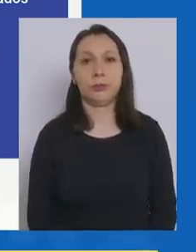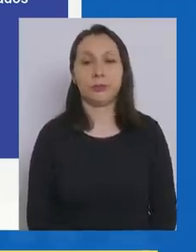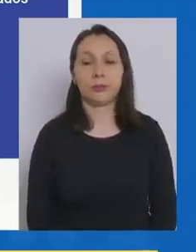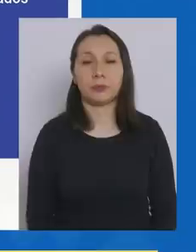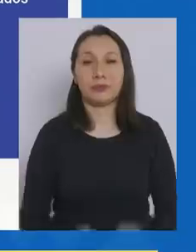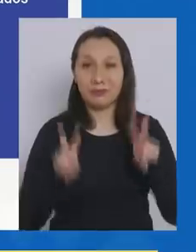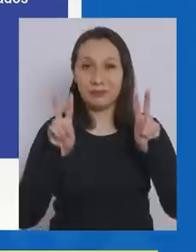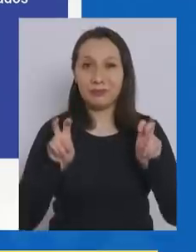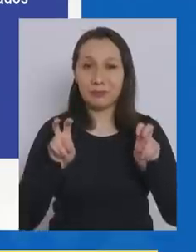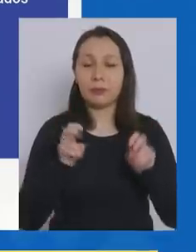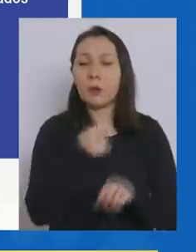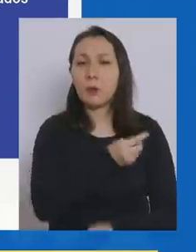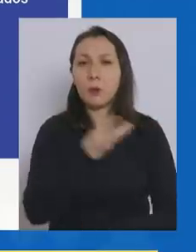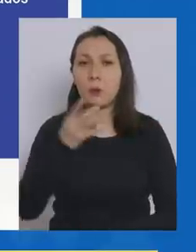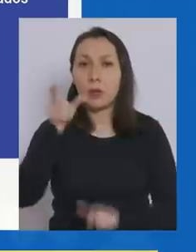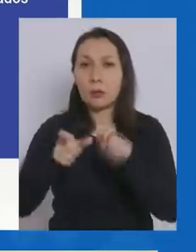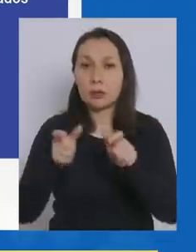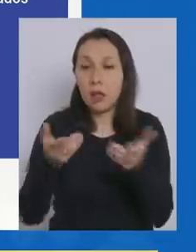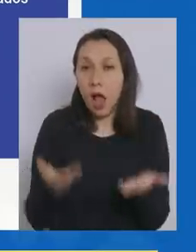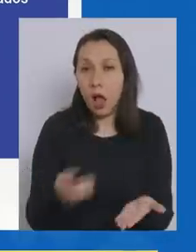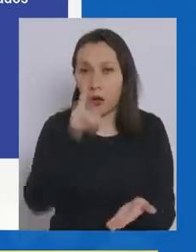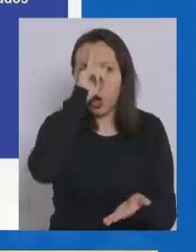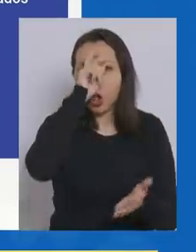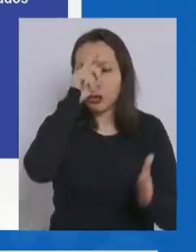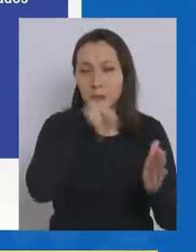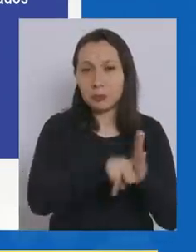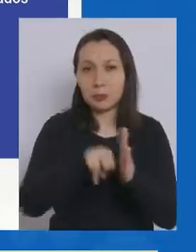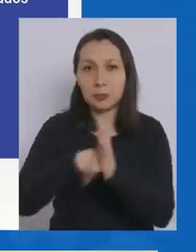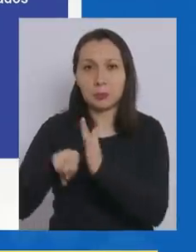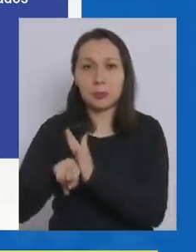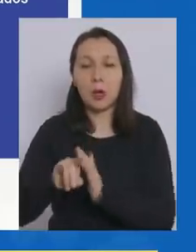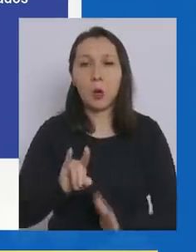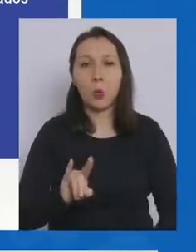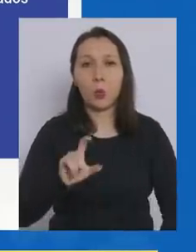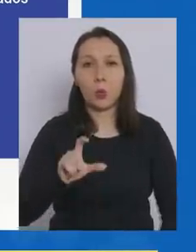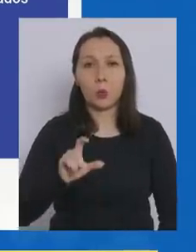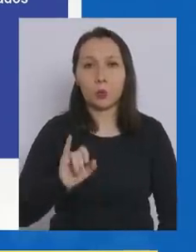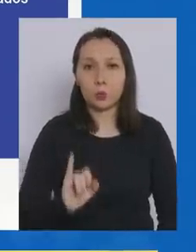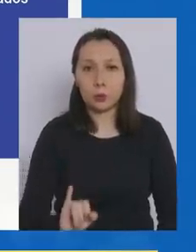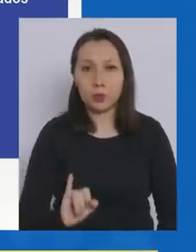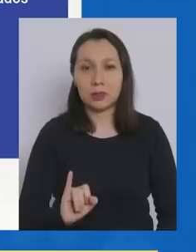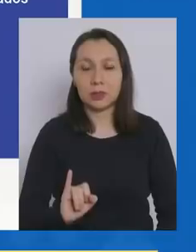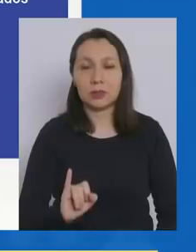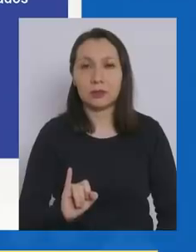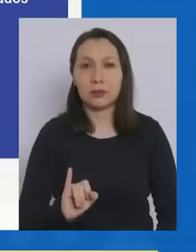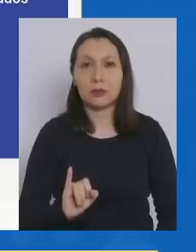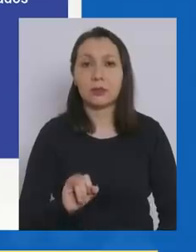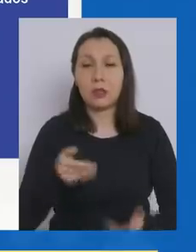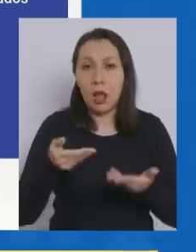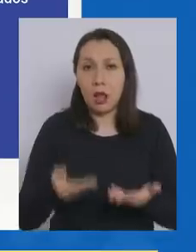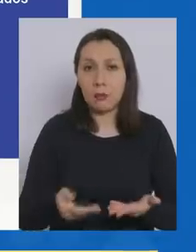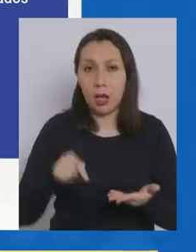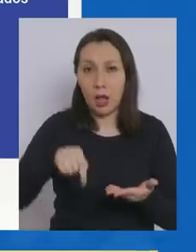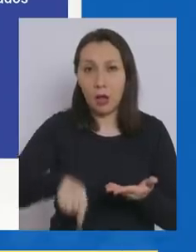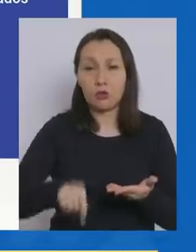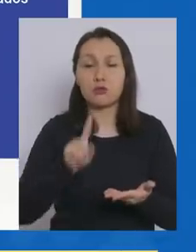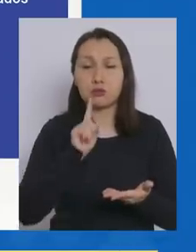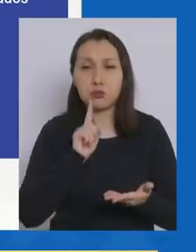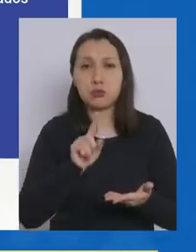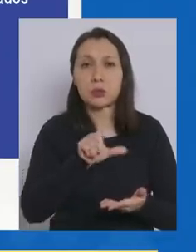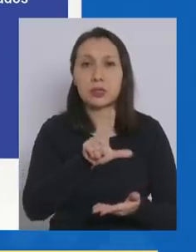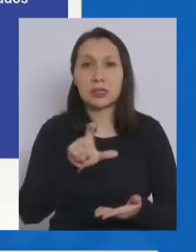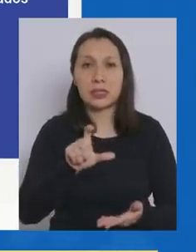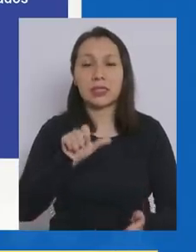En cuanto a la cantidad de personas que se encuentran hospitalizadas en las unidades de cuidados intensivos, al día de hoy se encuentran